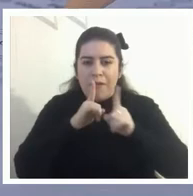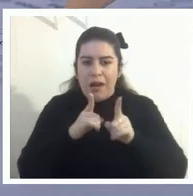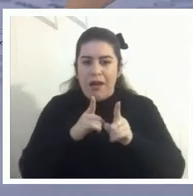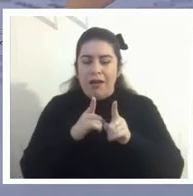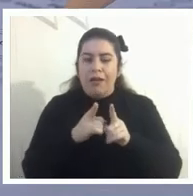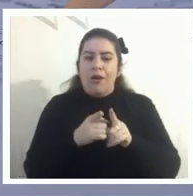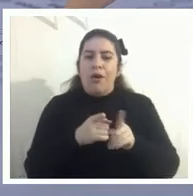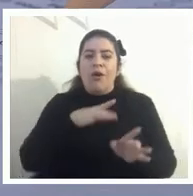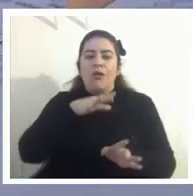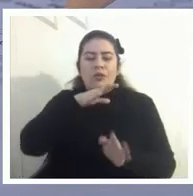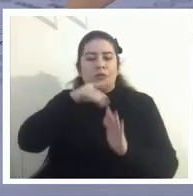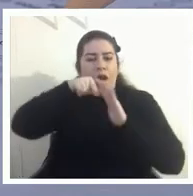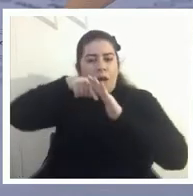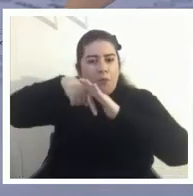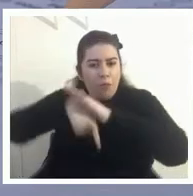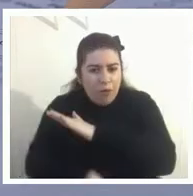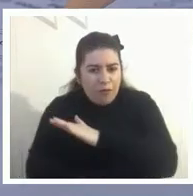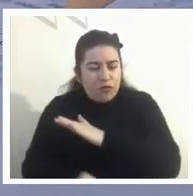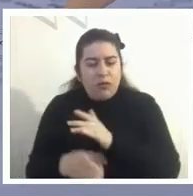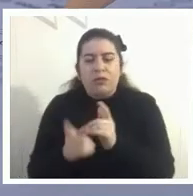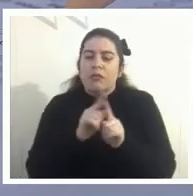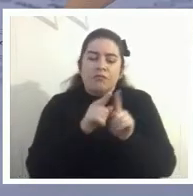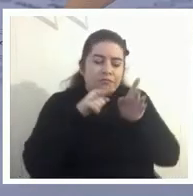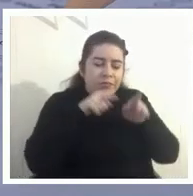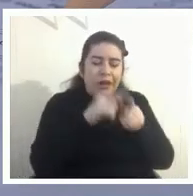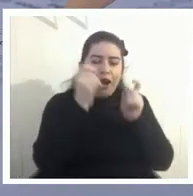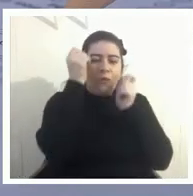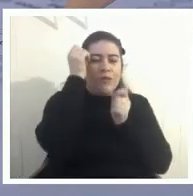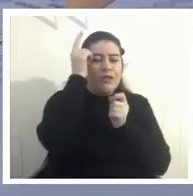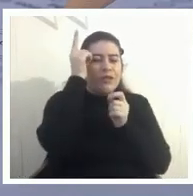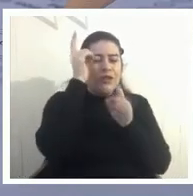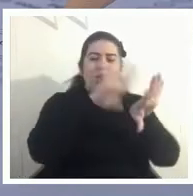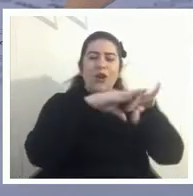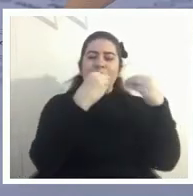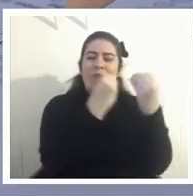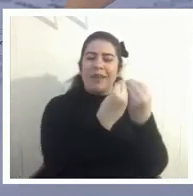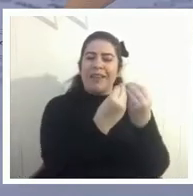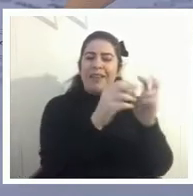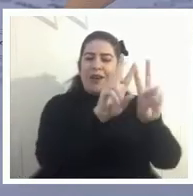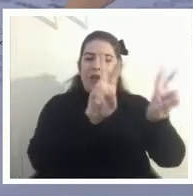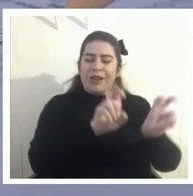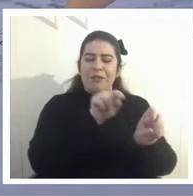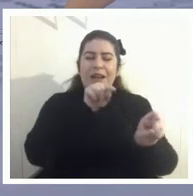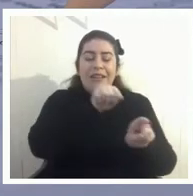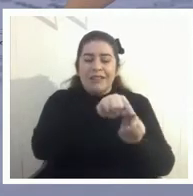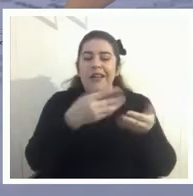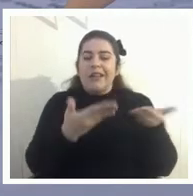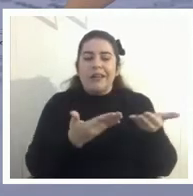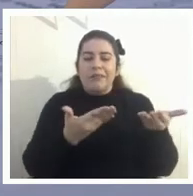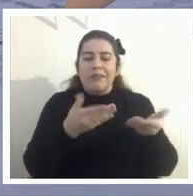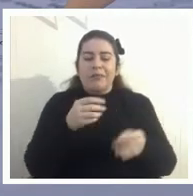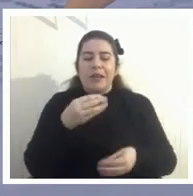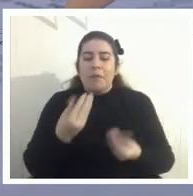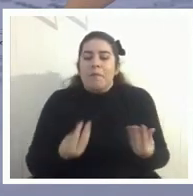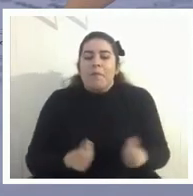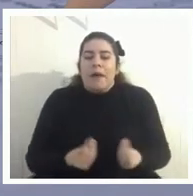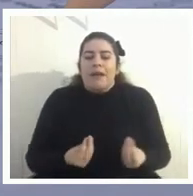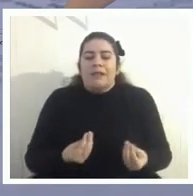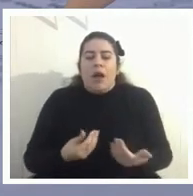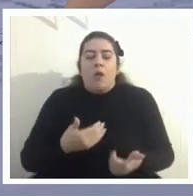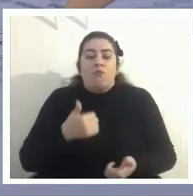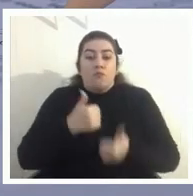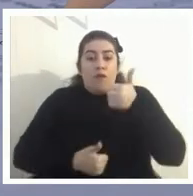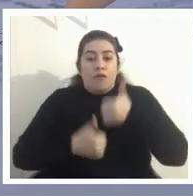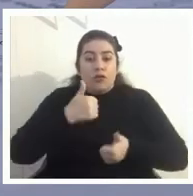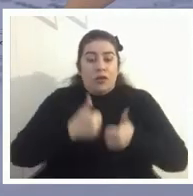más que una comprensión amplia de la materia y todo esto lo que hace es que produce que los profesionales se desconecten no estén